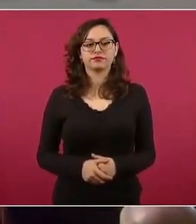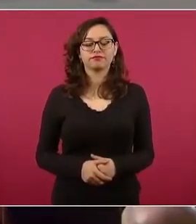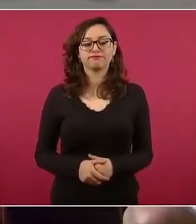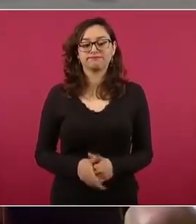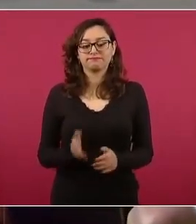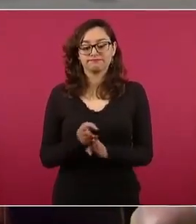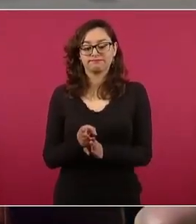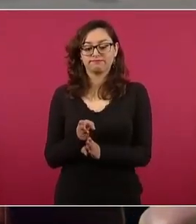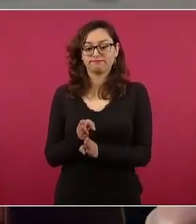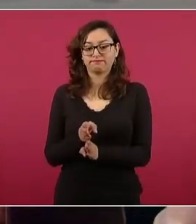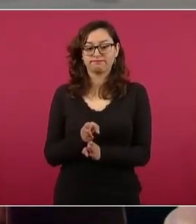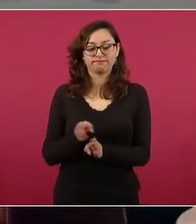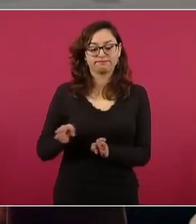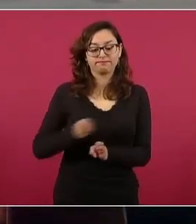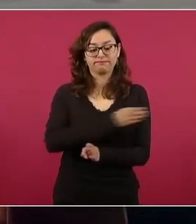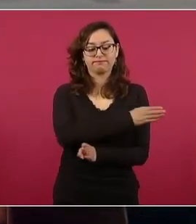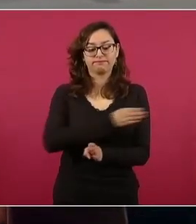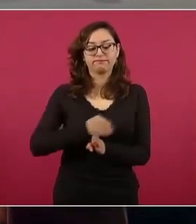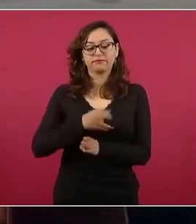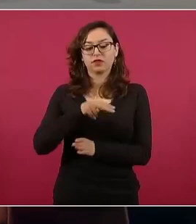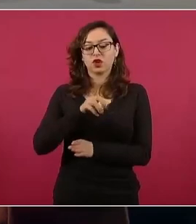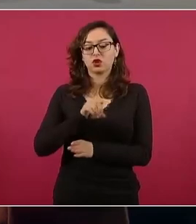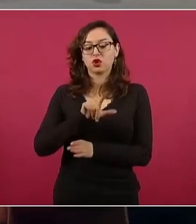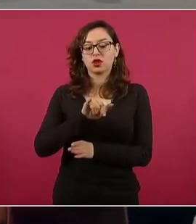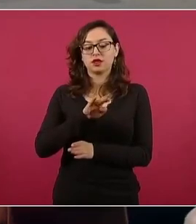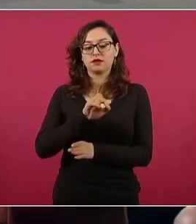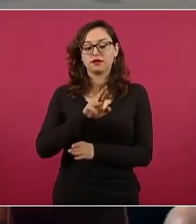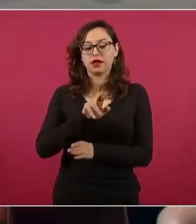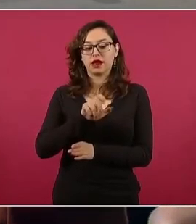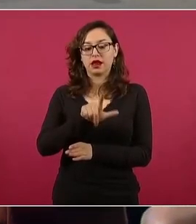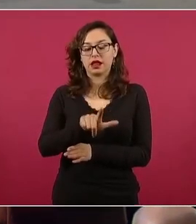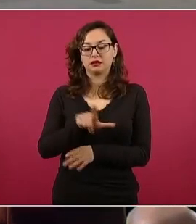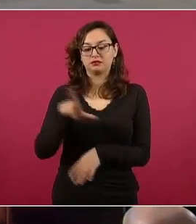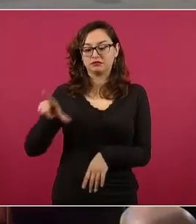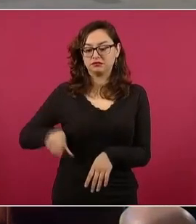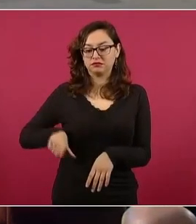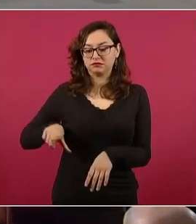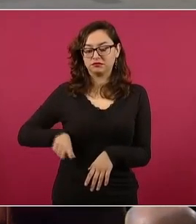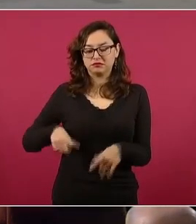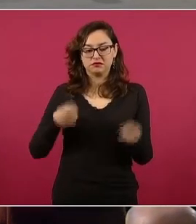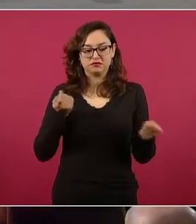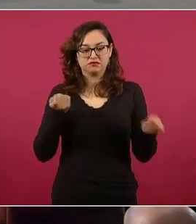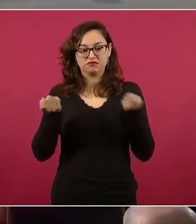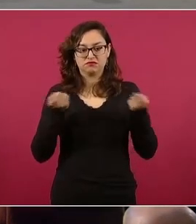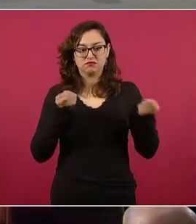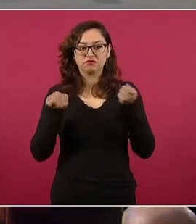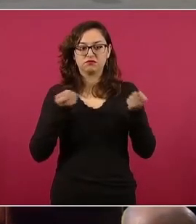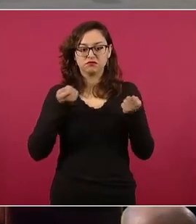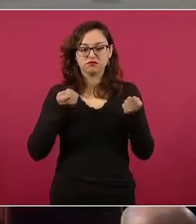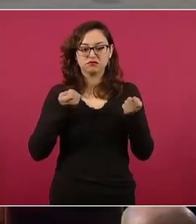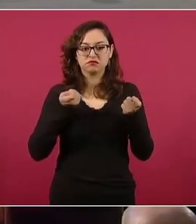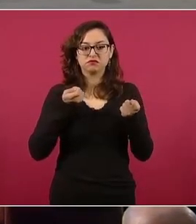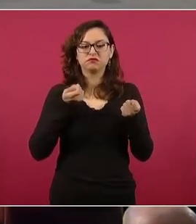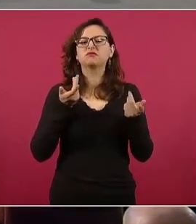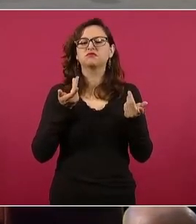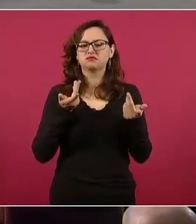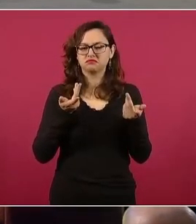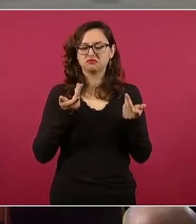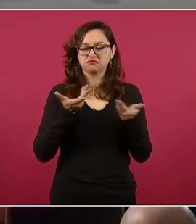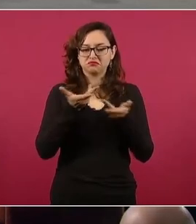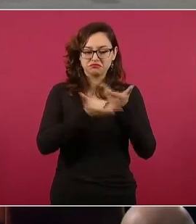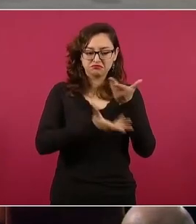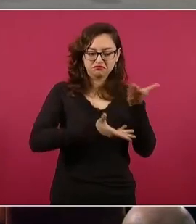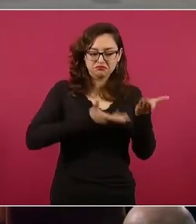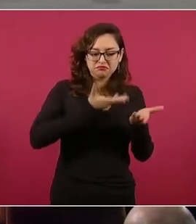y lo pusieron al servicio de una